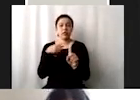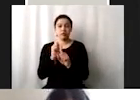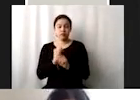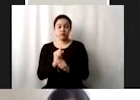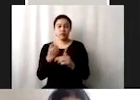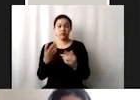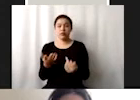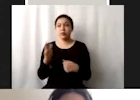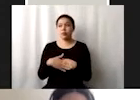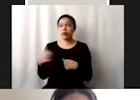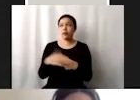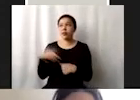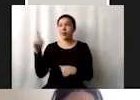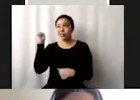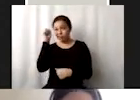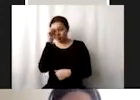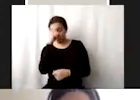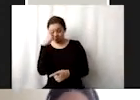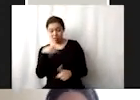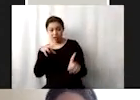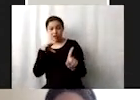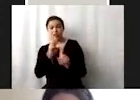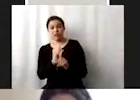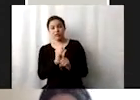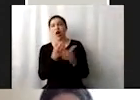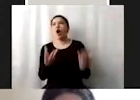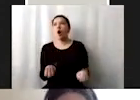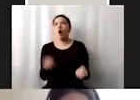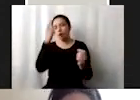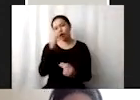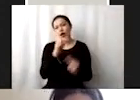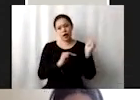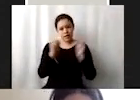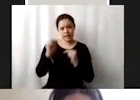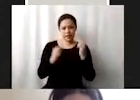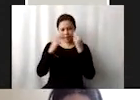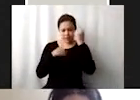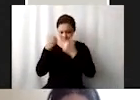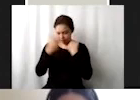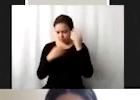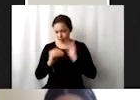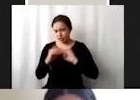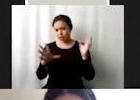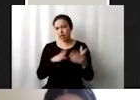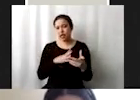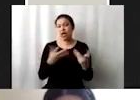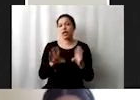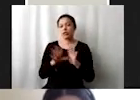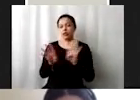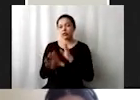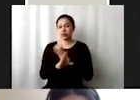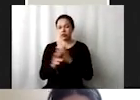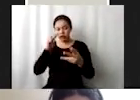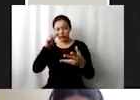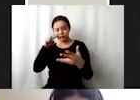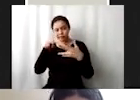difíciles de medir implica también obviamente cuestiones de transparencia de revisión de